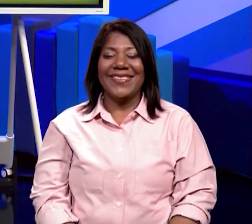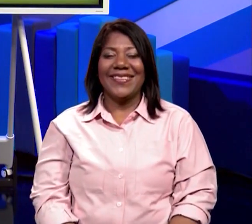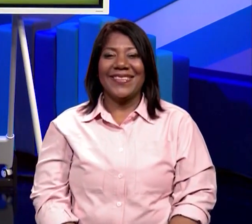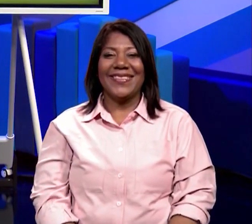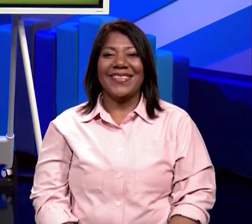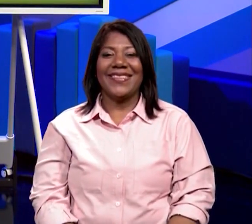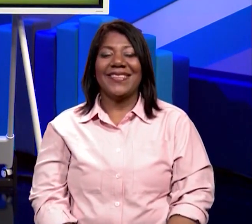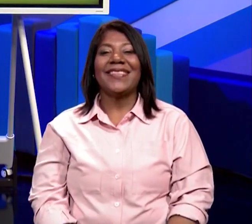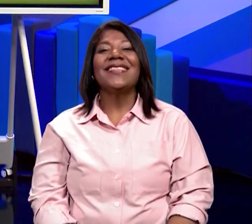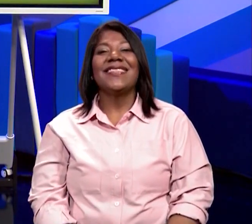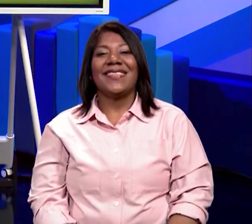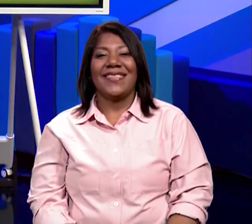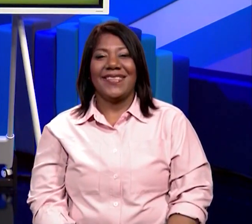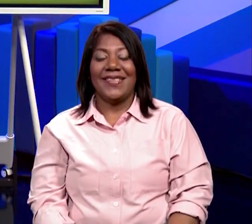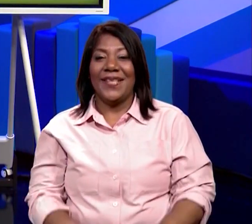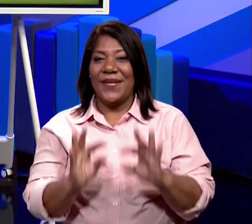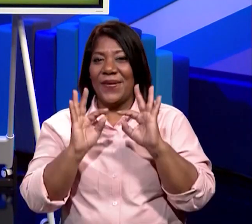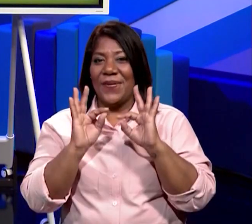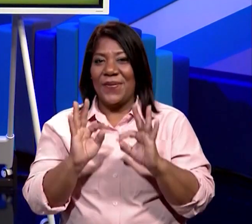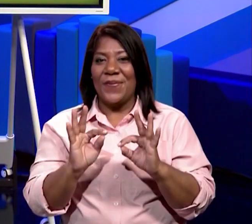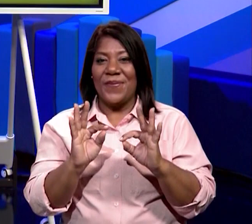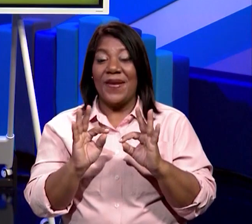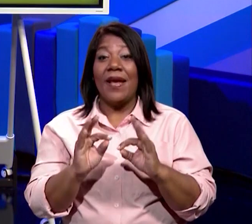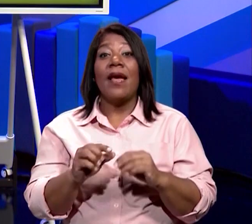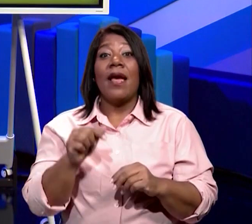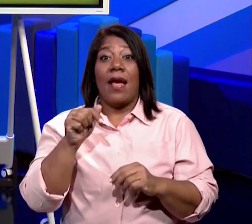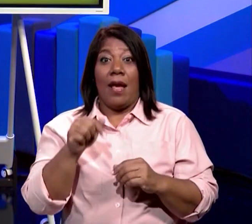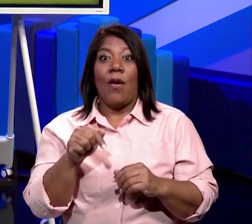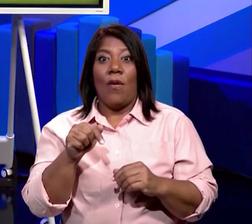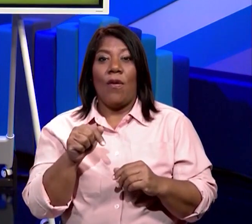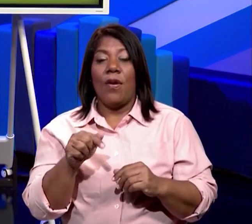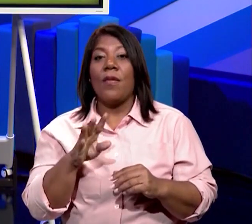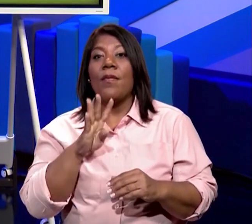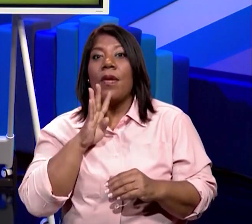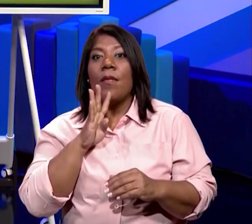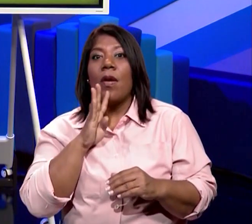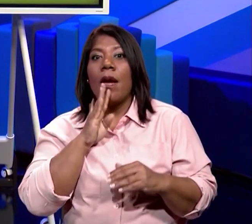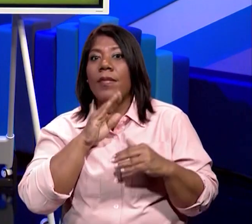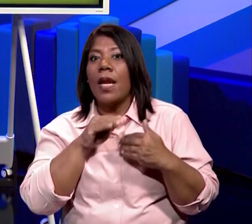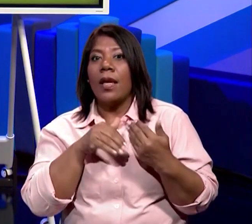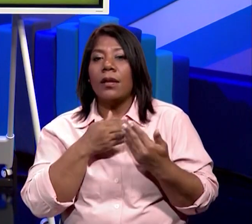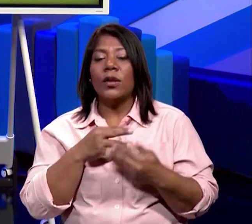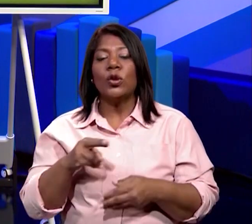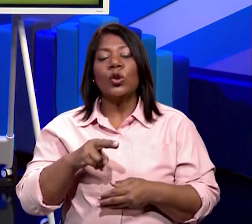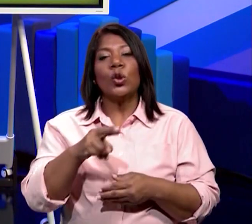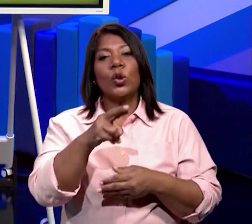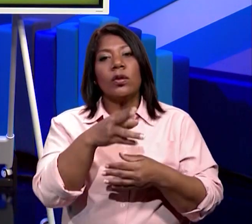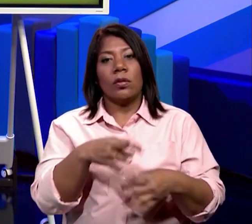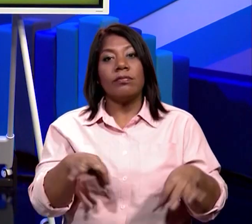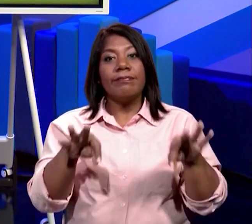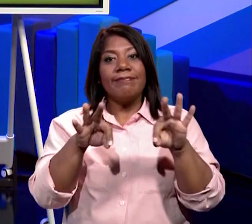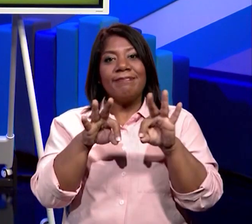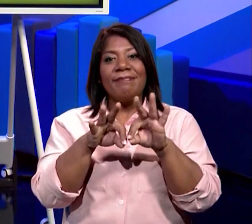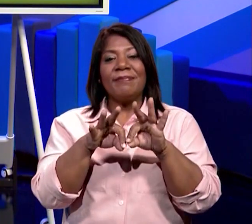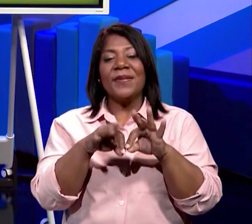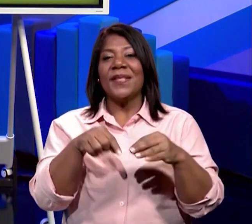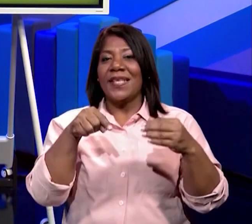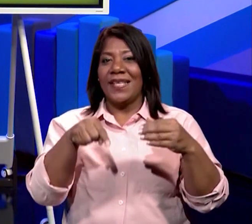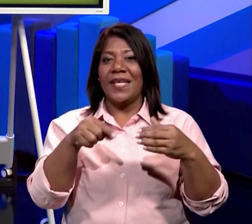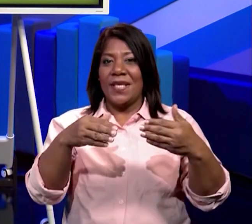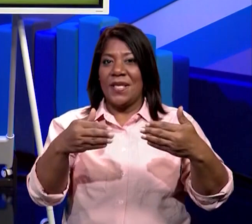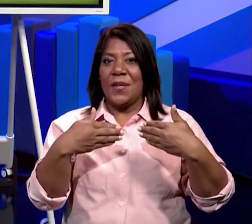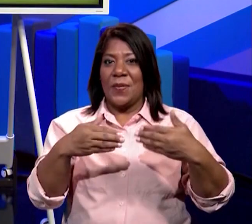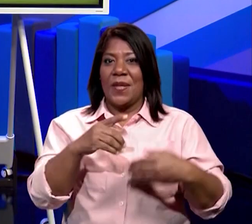¡Ay chicos! Bien, vamos a hacer mención de los ríos más importantes de nuestro